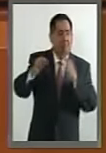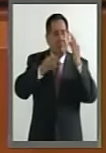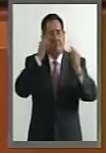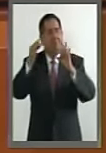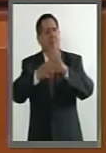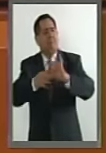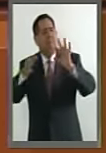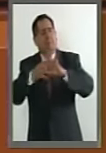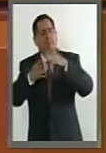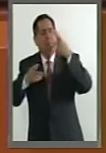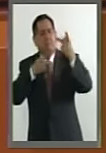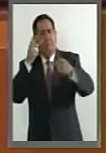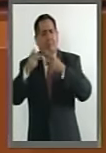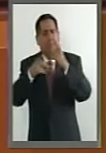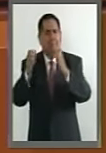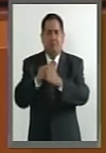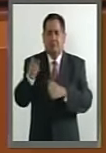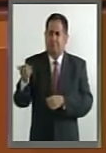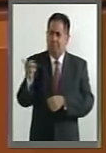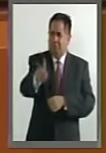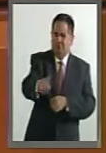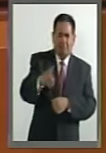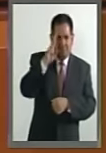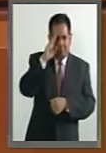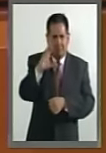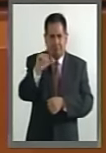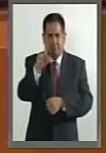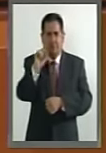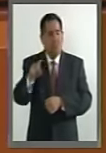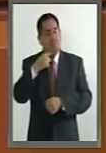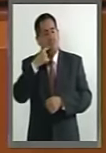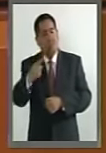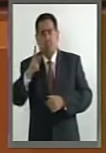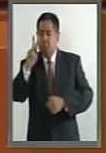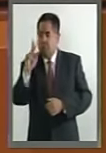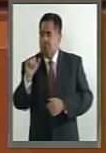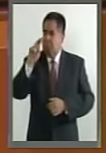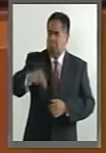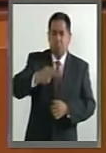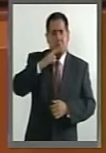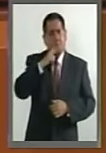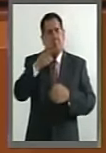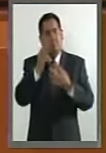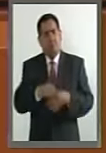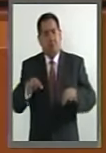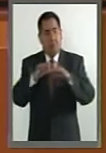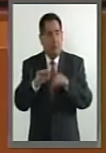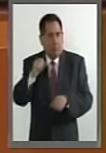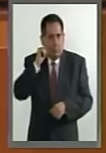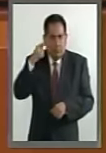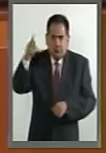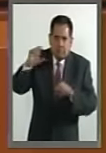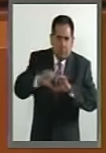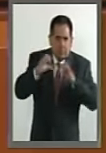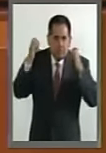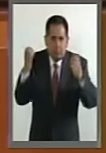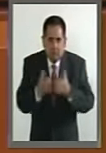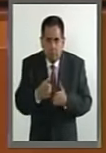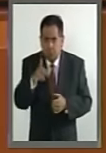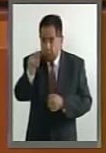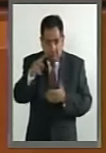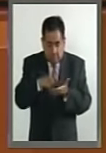por el señor Calderón y dice que el pan es lo verdaderamente importante, lo dijo ayer en su Congreso, y no